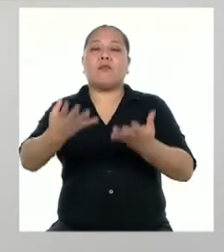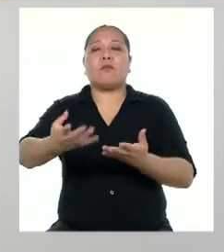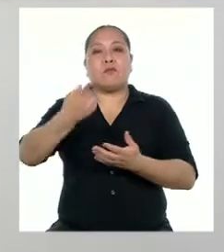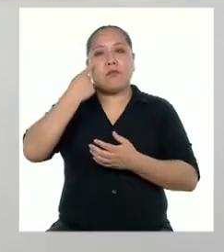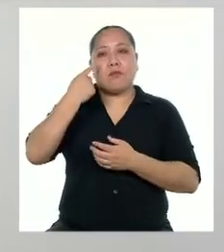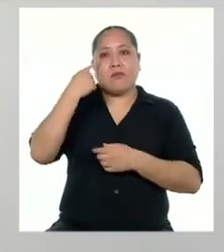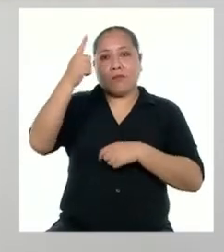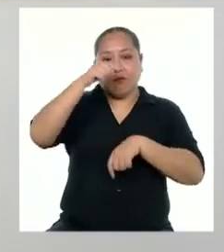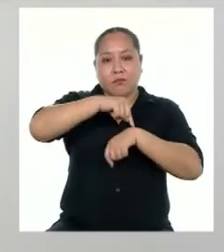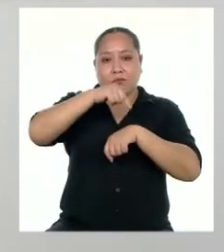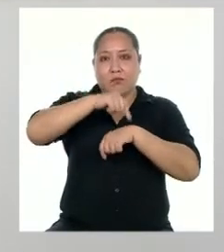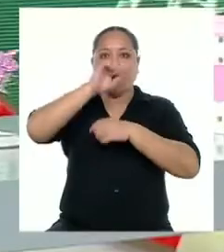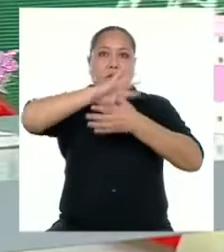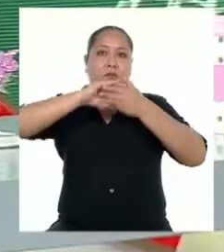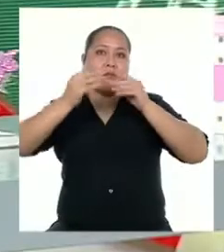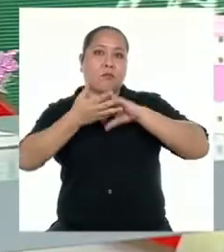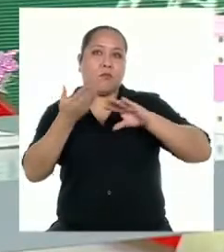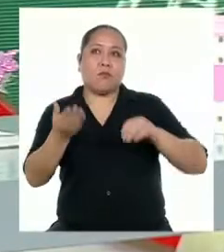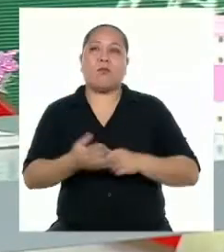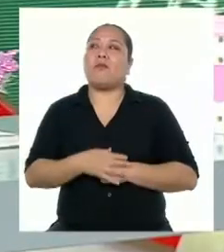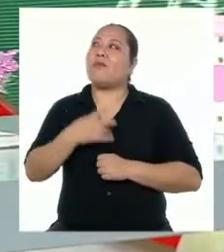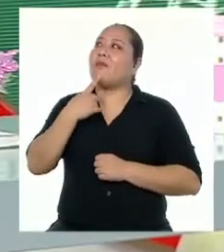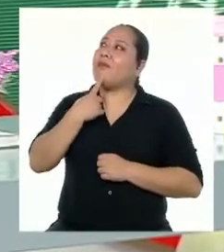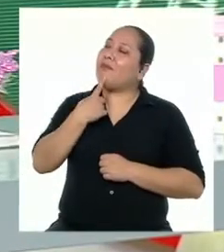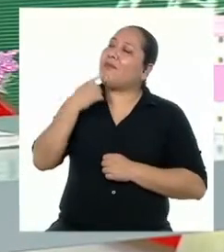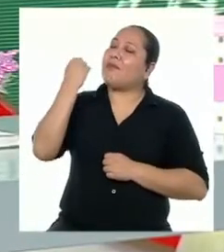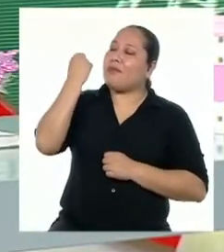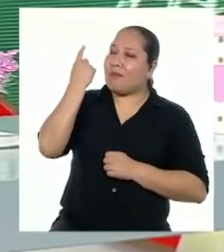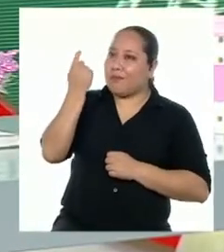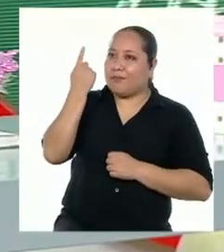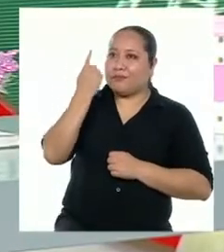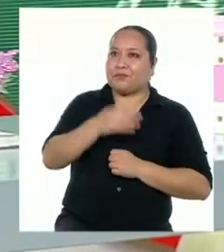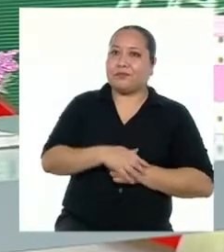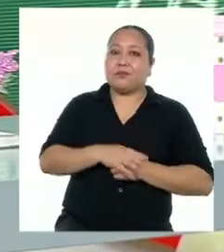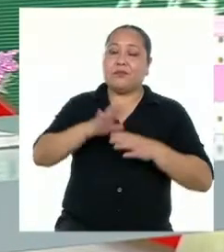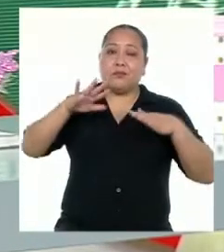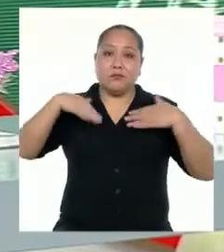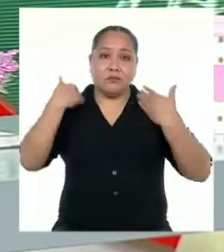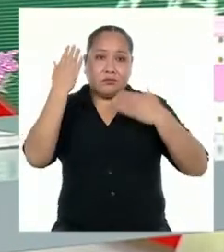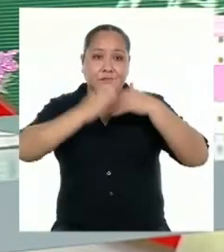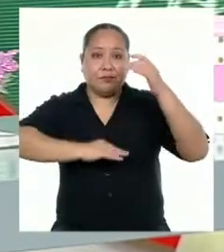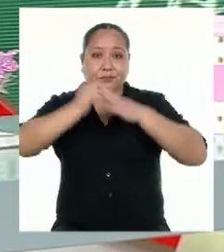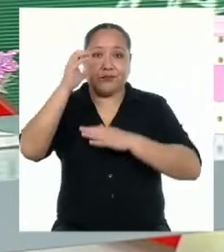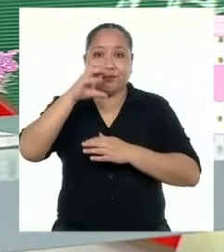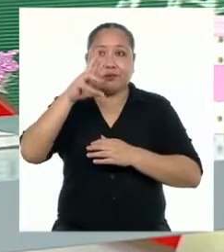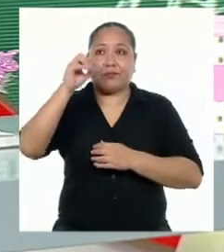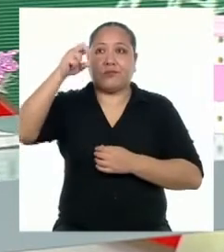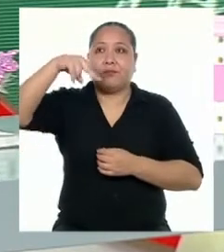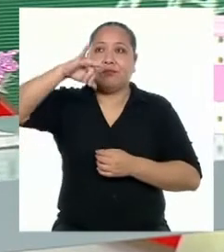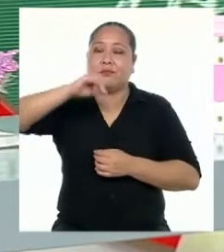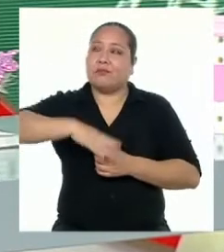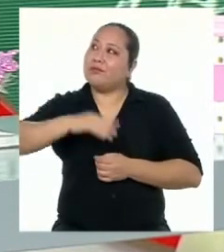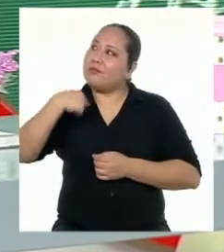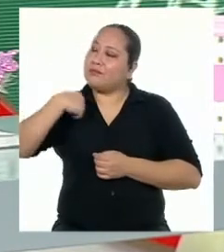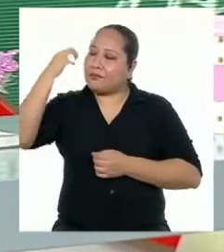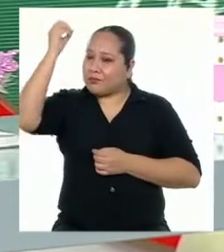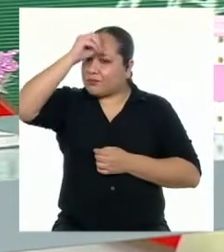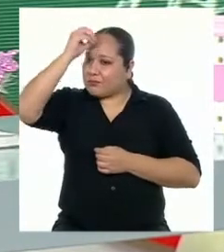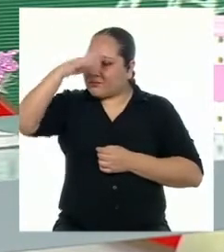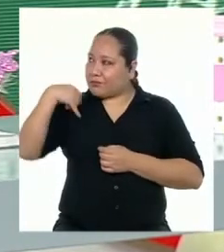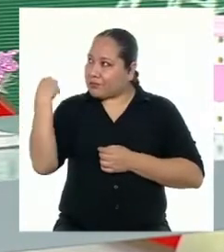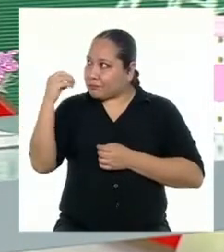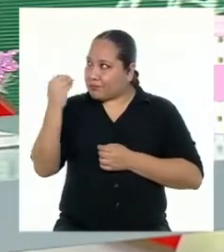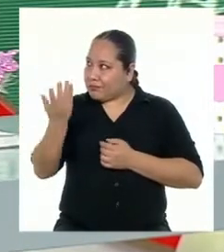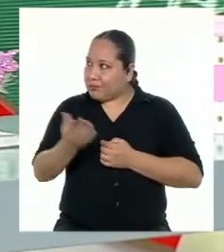algún momento de la historia. Oh, entonces es por eso que podemos construir la crónica desde nuestra perspectiva como